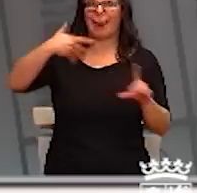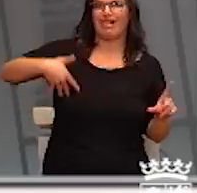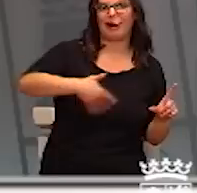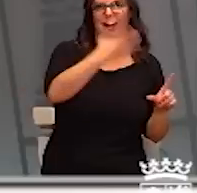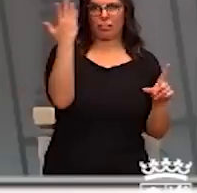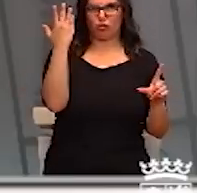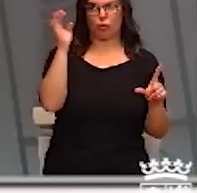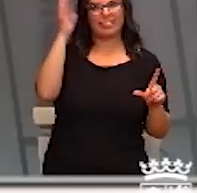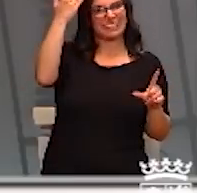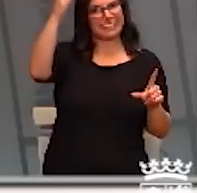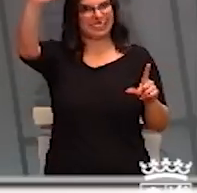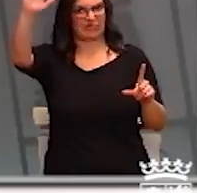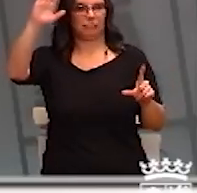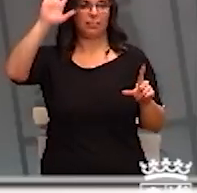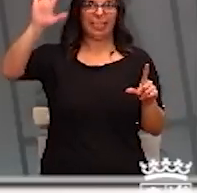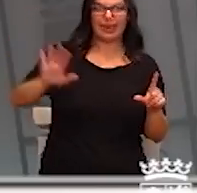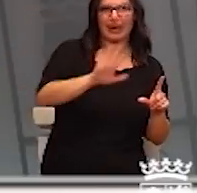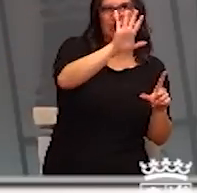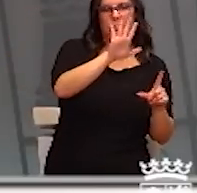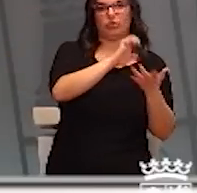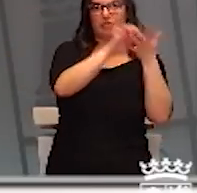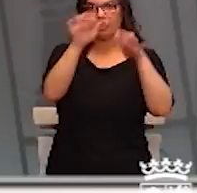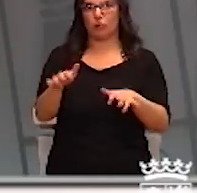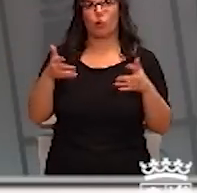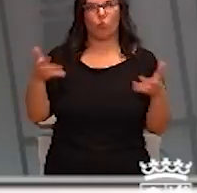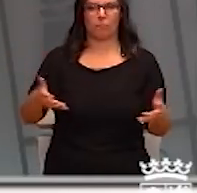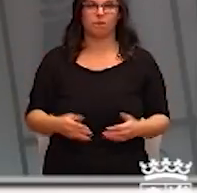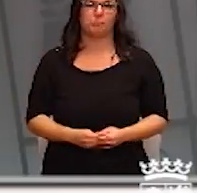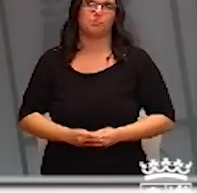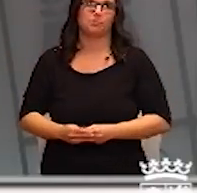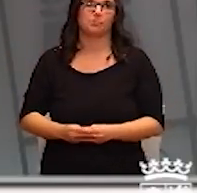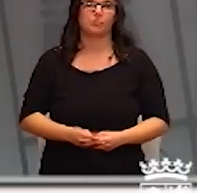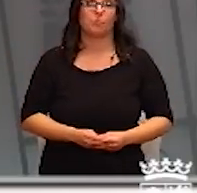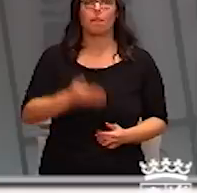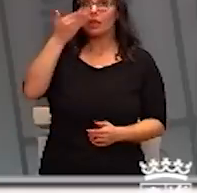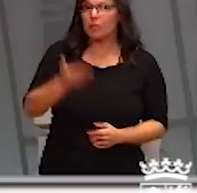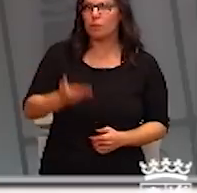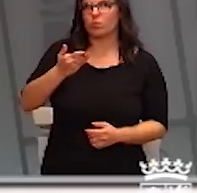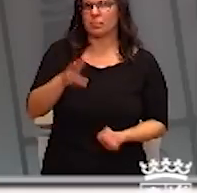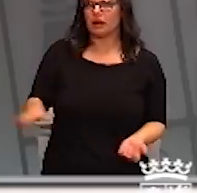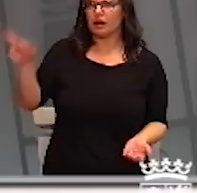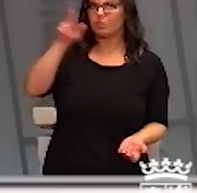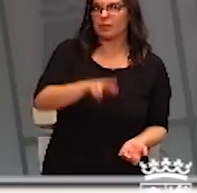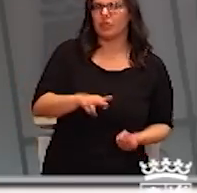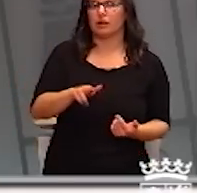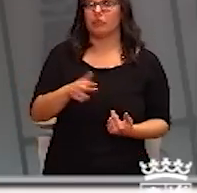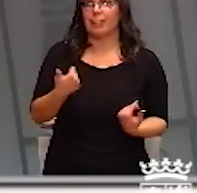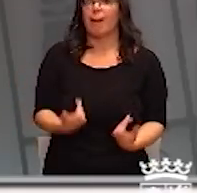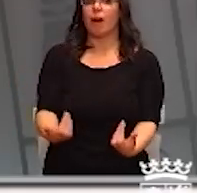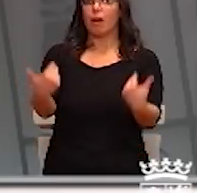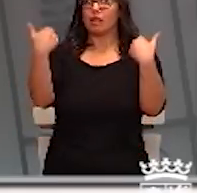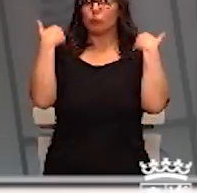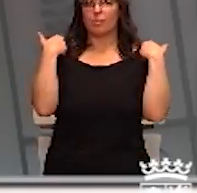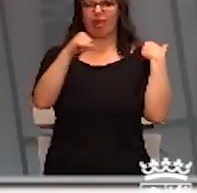de la comunidad. Es muy importante insistir en la responsabilidad